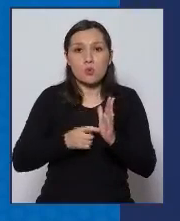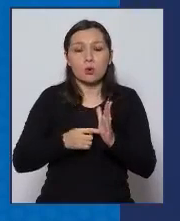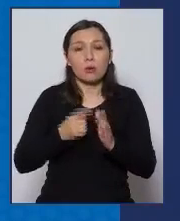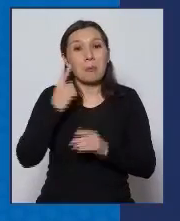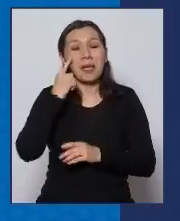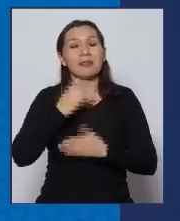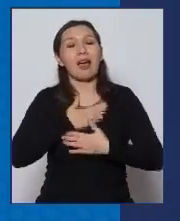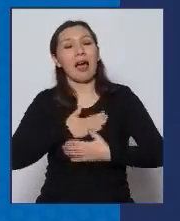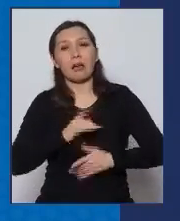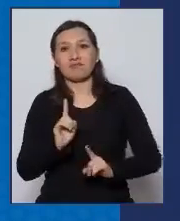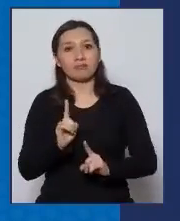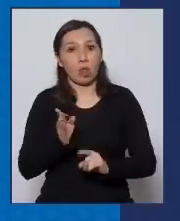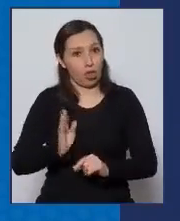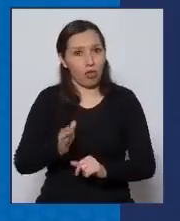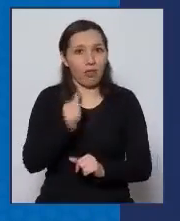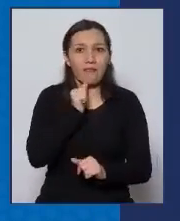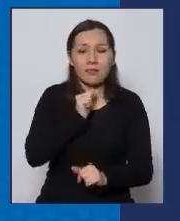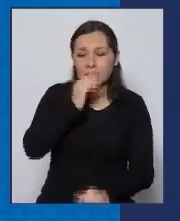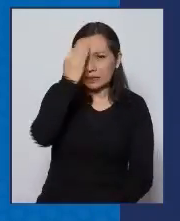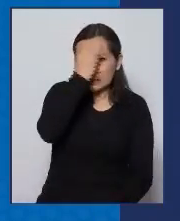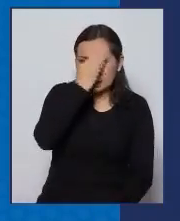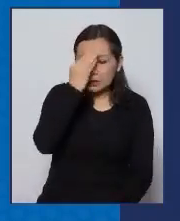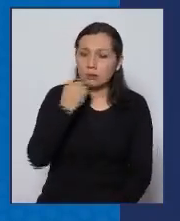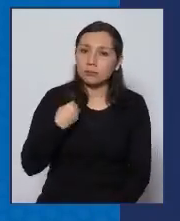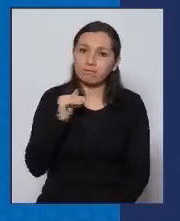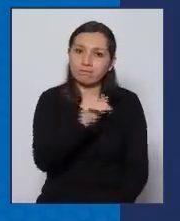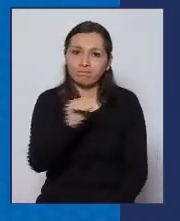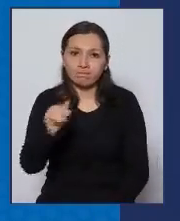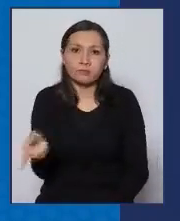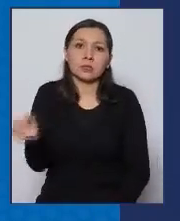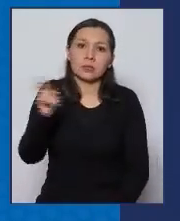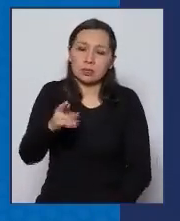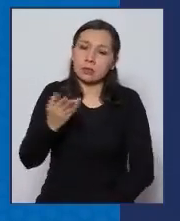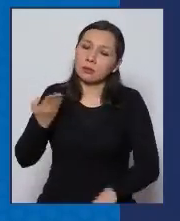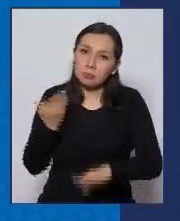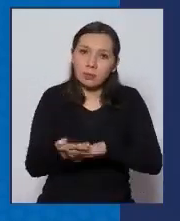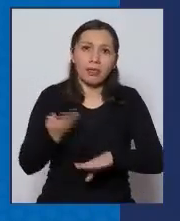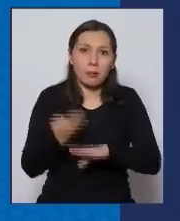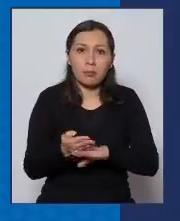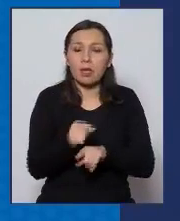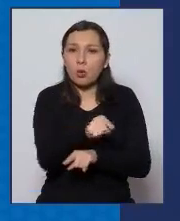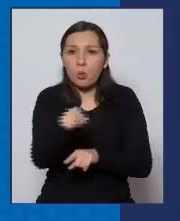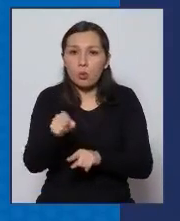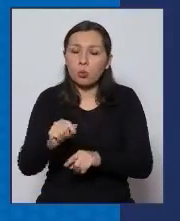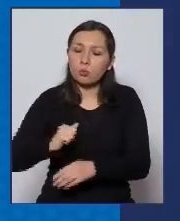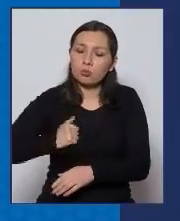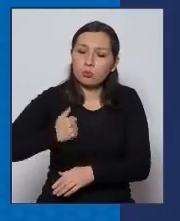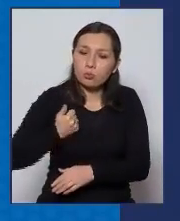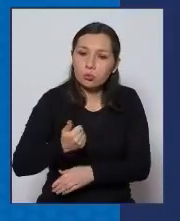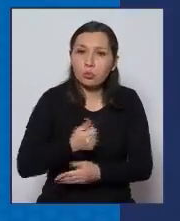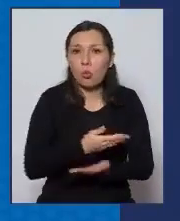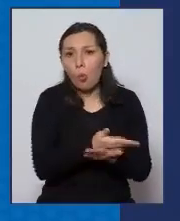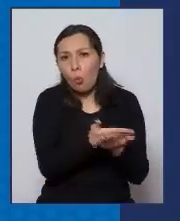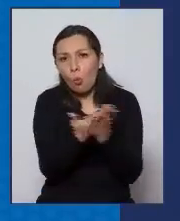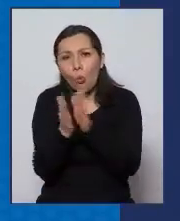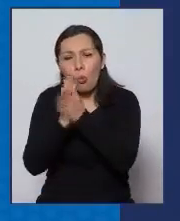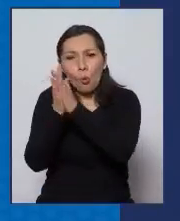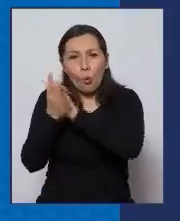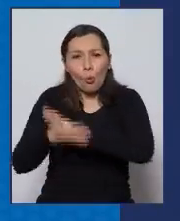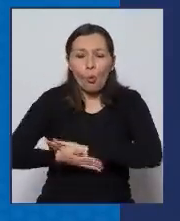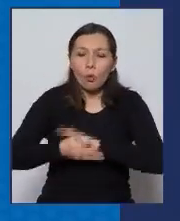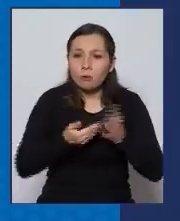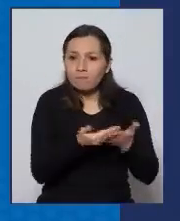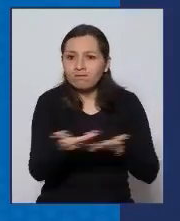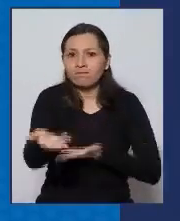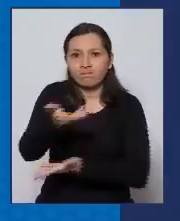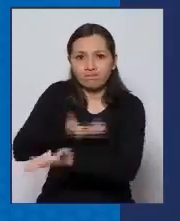tranquilizadores y es por eso que seguimos insistiendo apelando a la generosidad de todos a la solidaridad